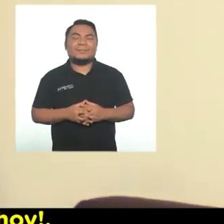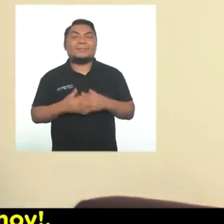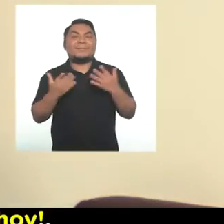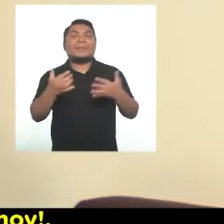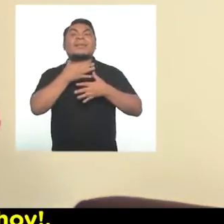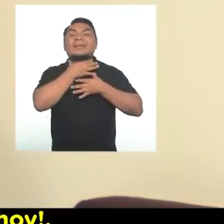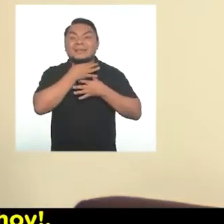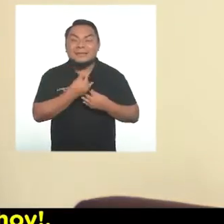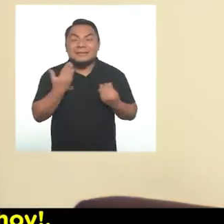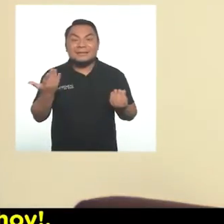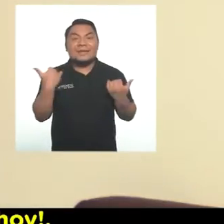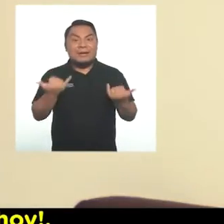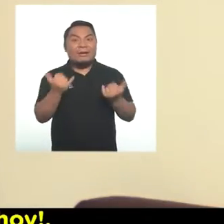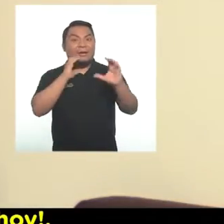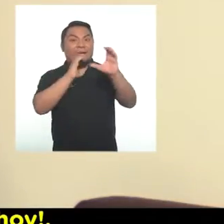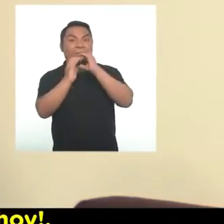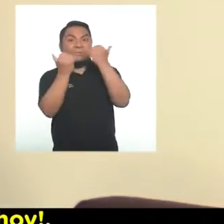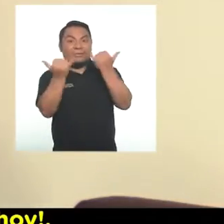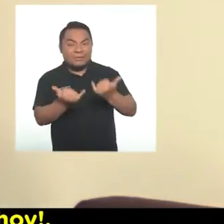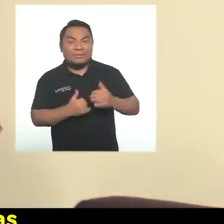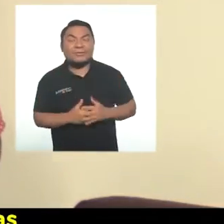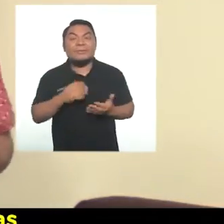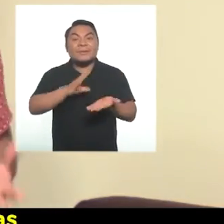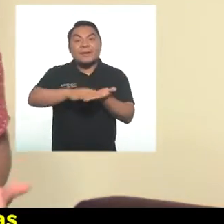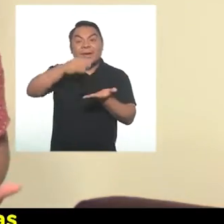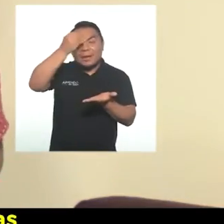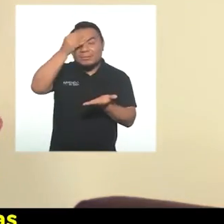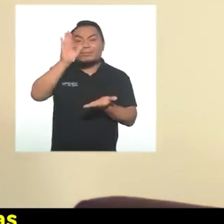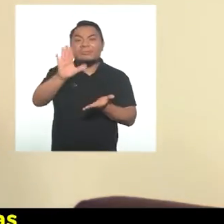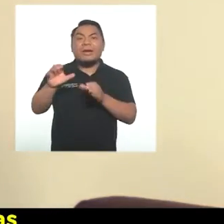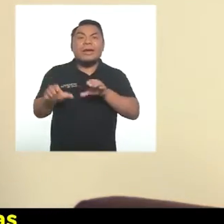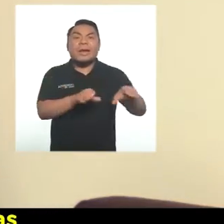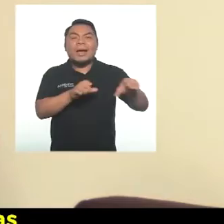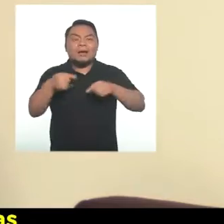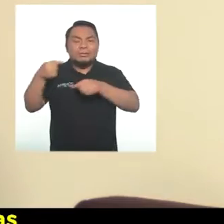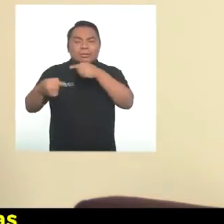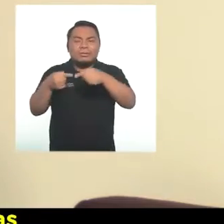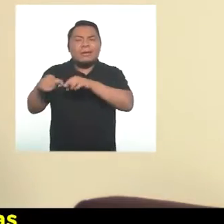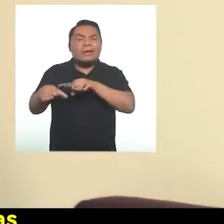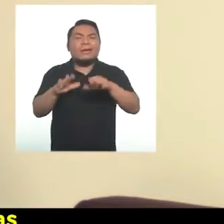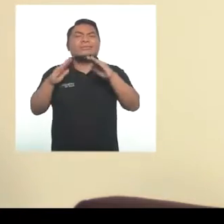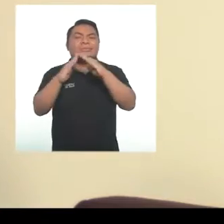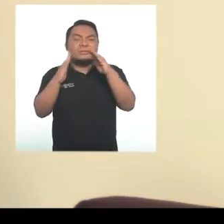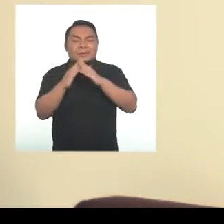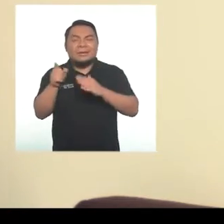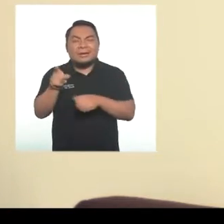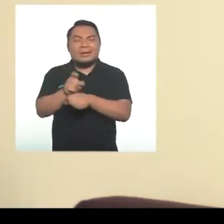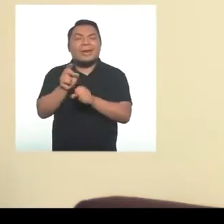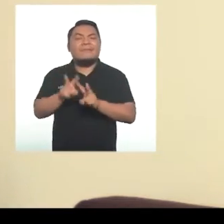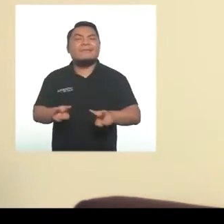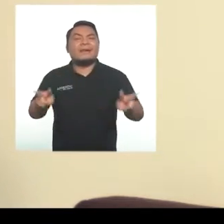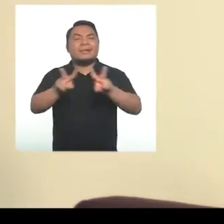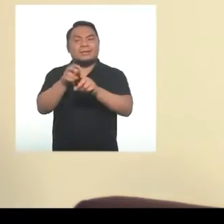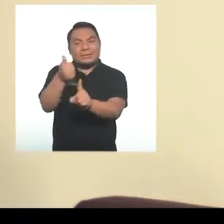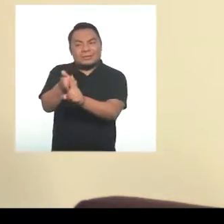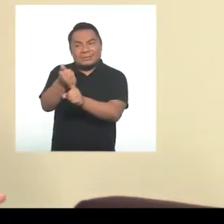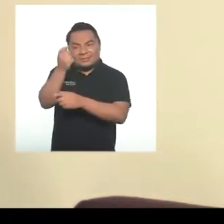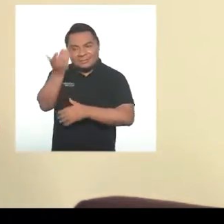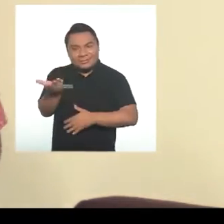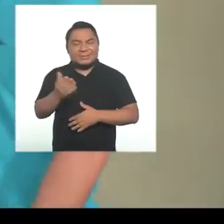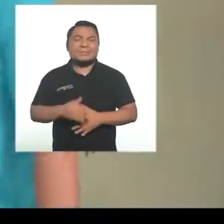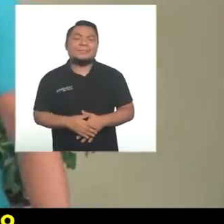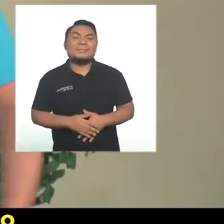Qué interesante lo que hemos conversado hoy. Aprender de nuestras actividades diarias y darles el valor que se